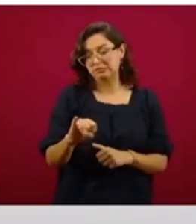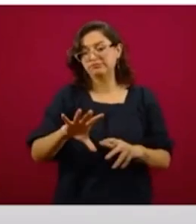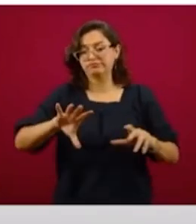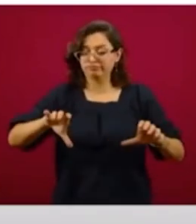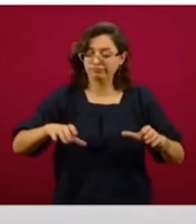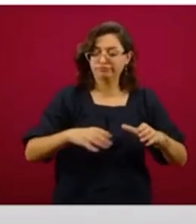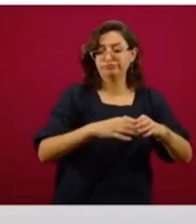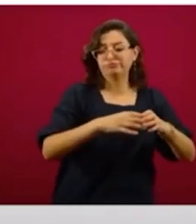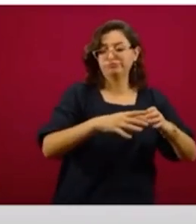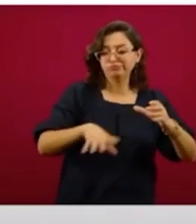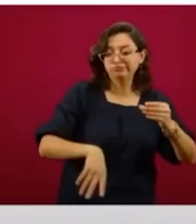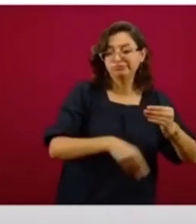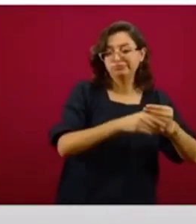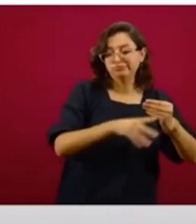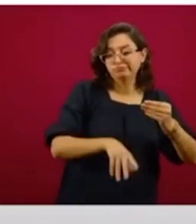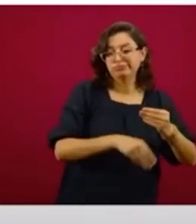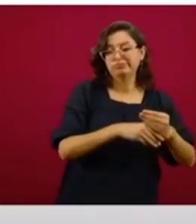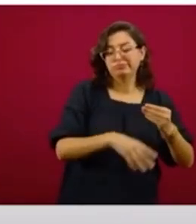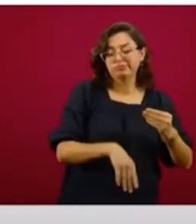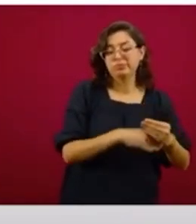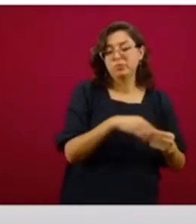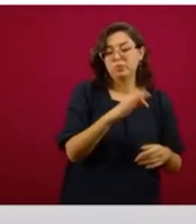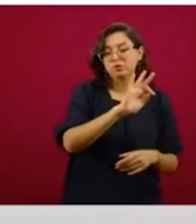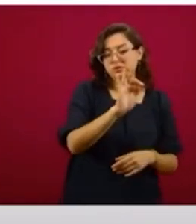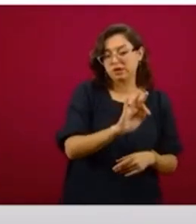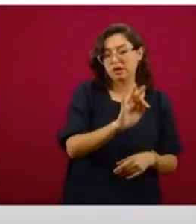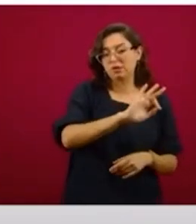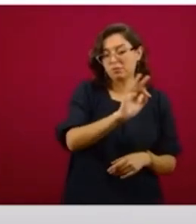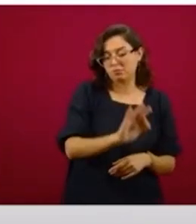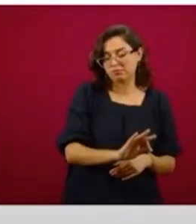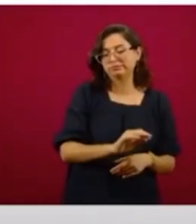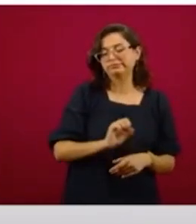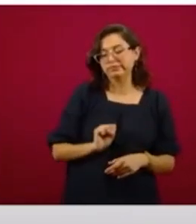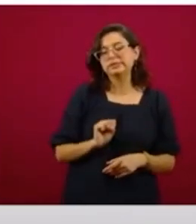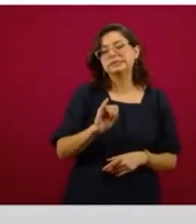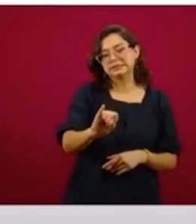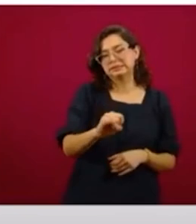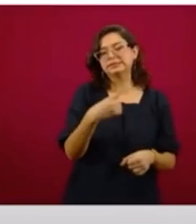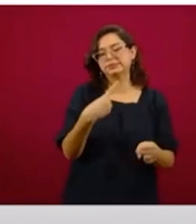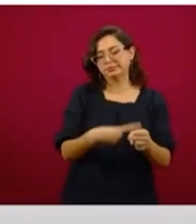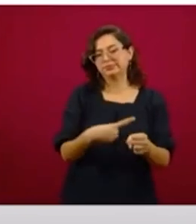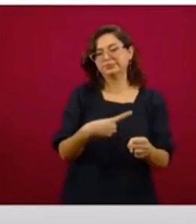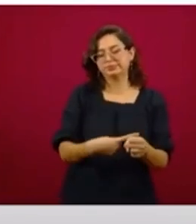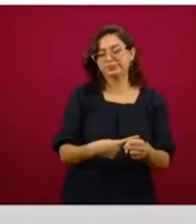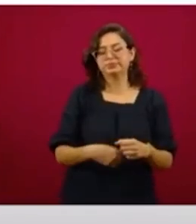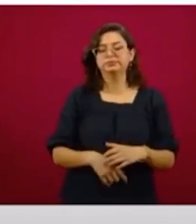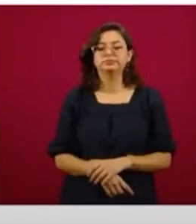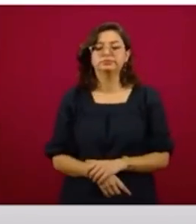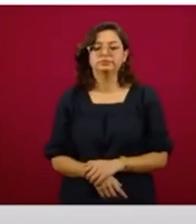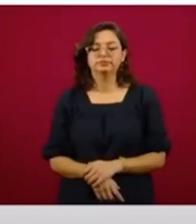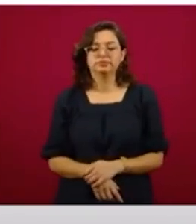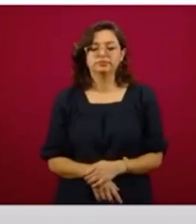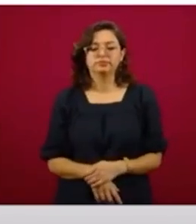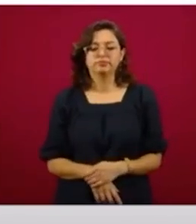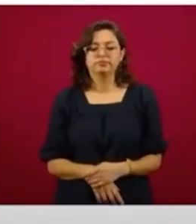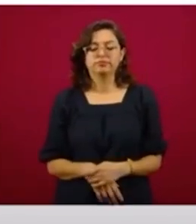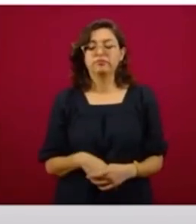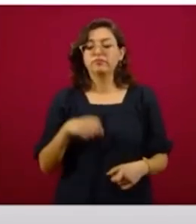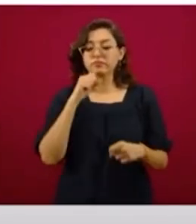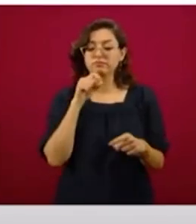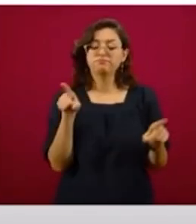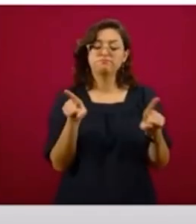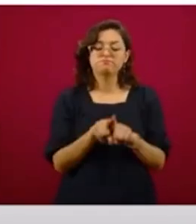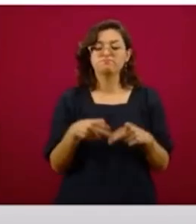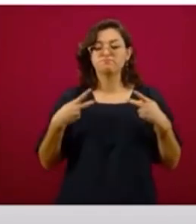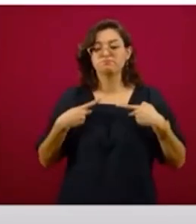veremos en un momento más los porcentajes de positividad, de seguro van a ser casos confirmados. El día de hoy también se actualiza el